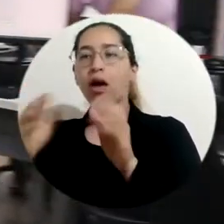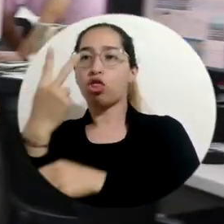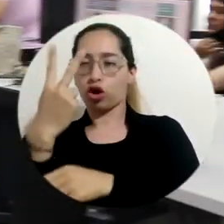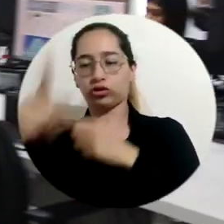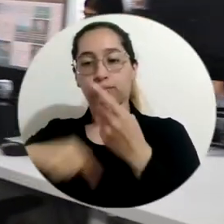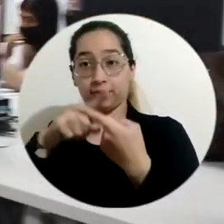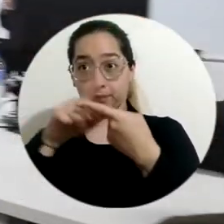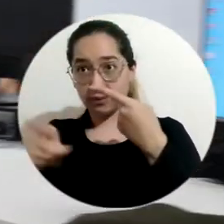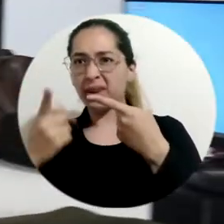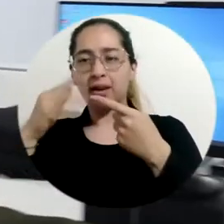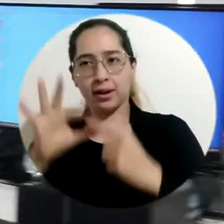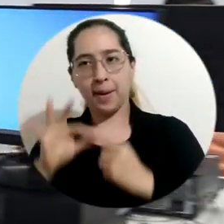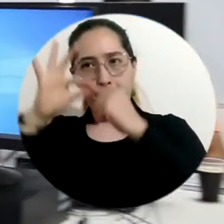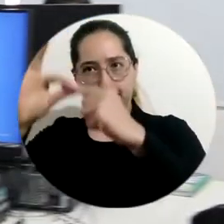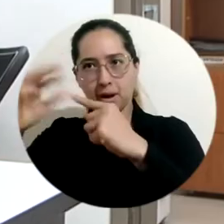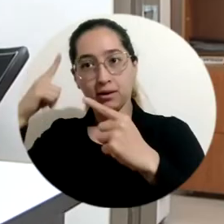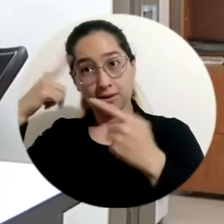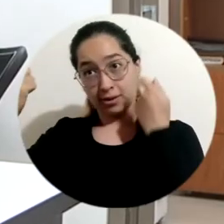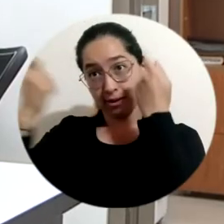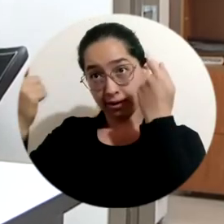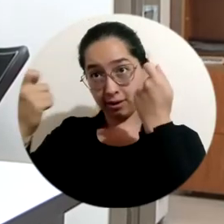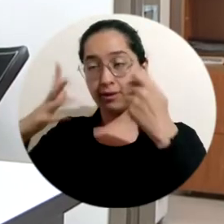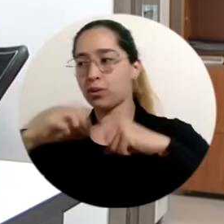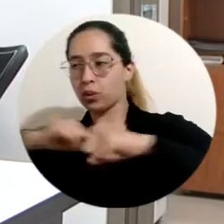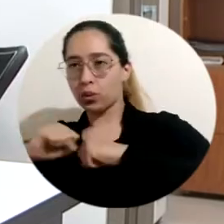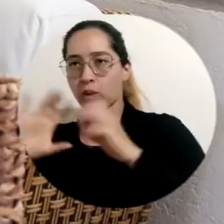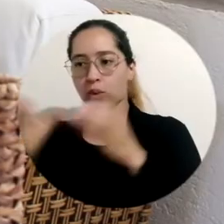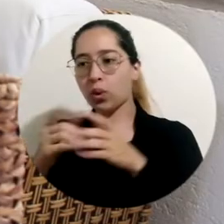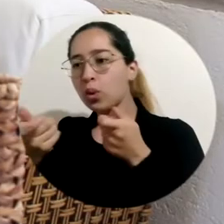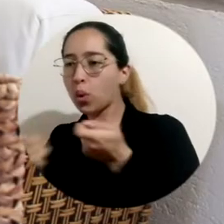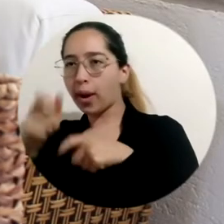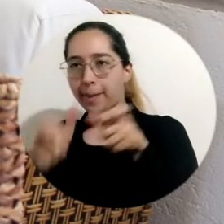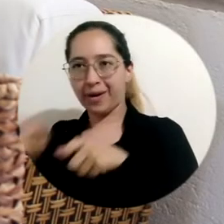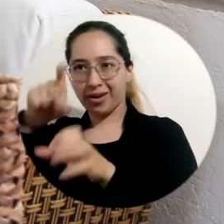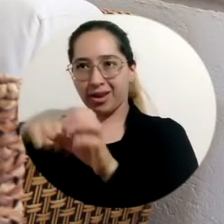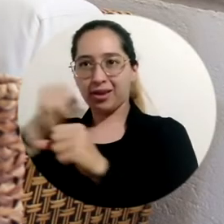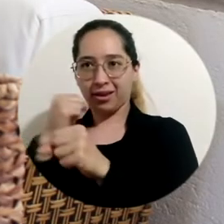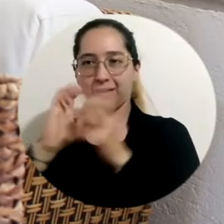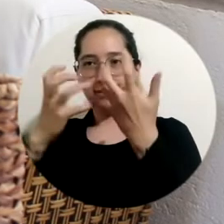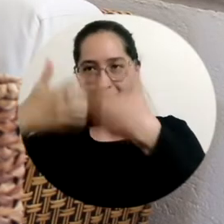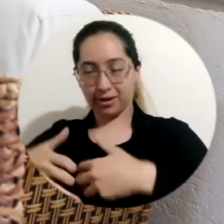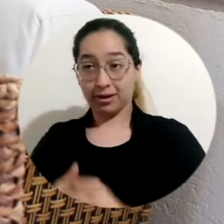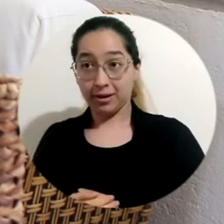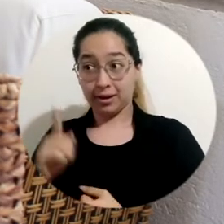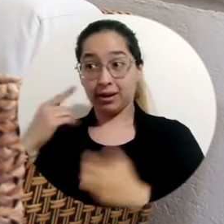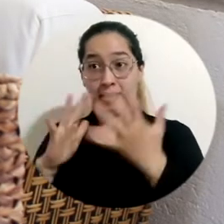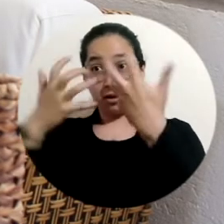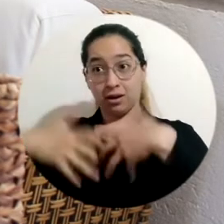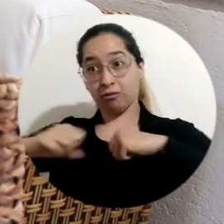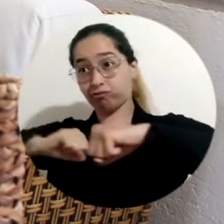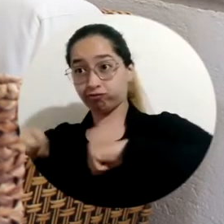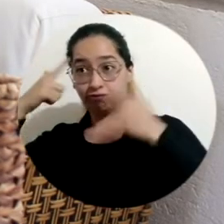Uno de ellos es la Especialización en Gestión Estratégica del Talento Humano. La persona que curse la Especialización en Gerencia